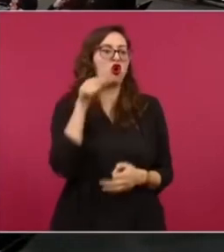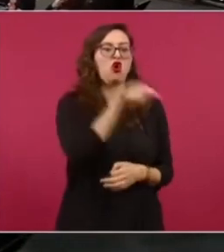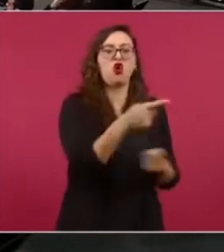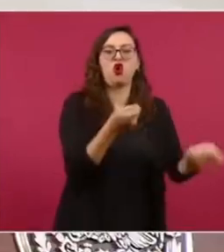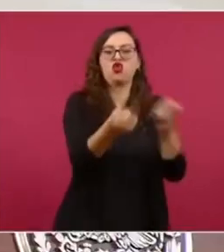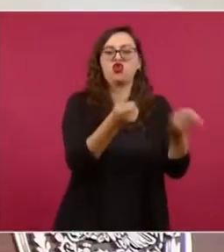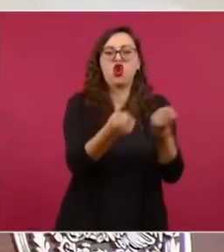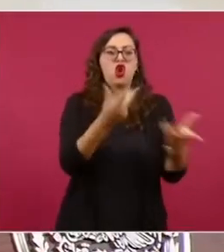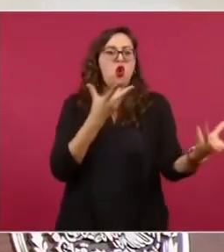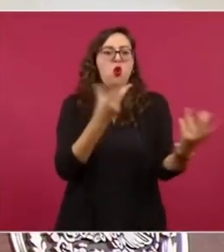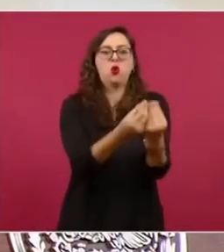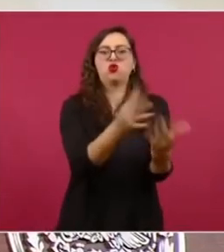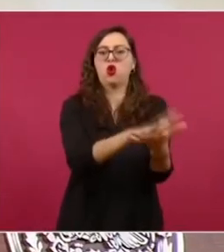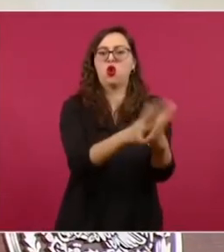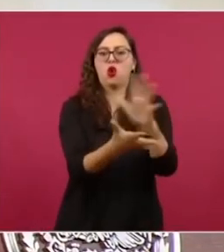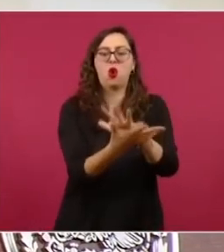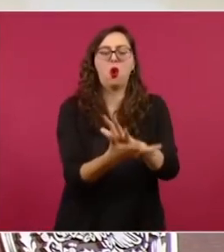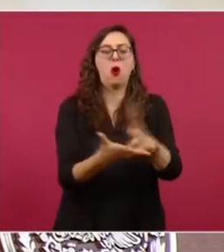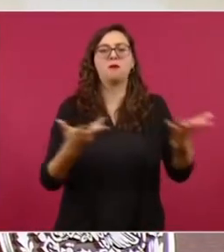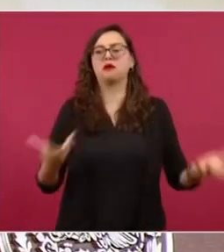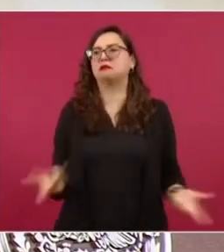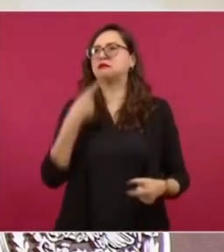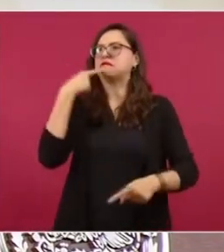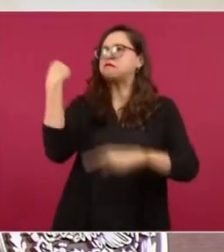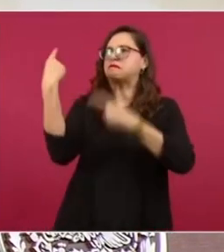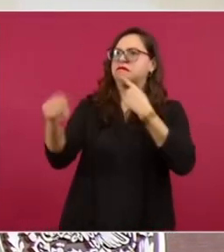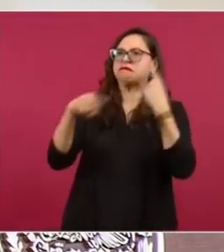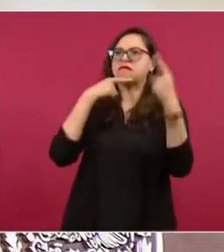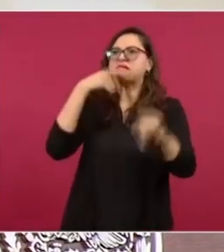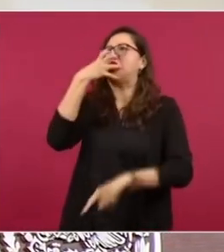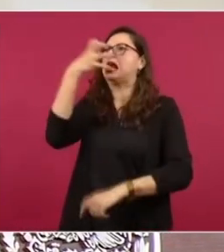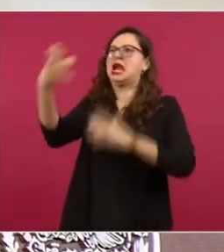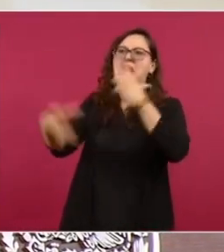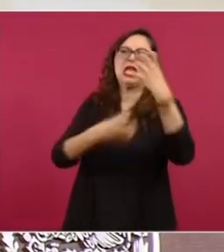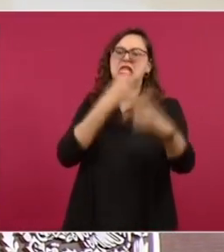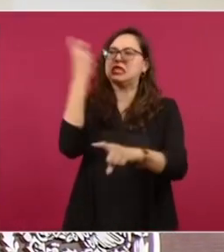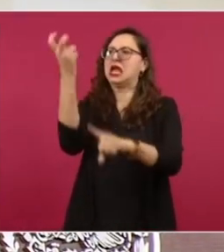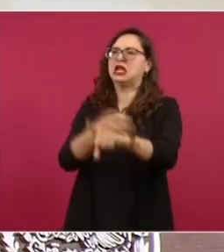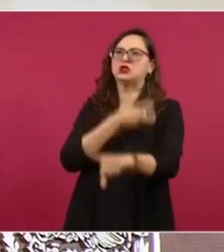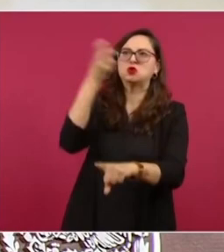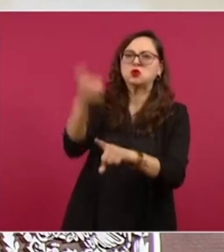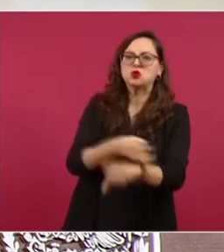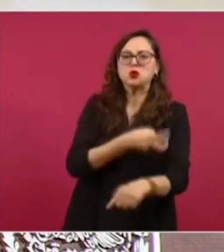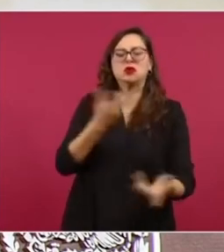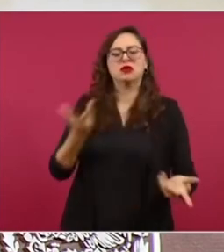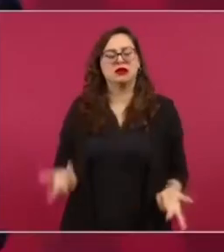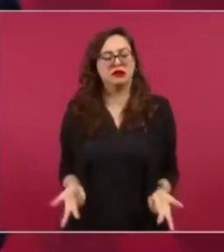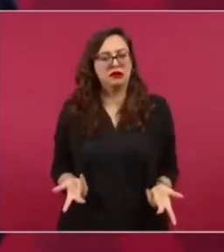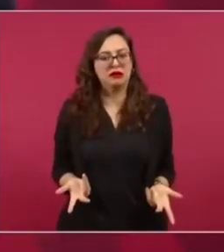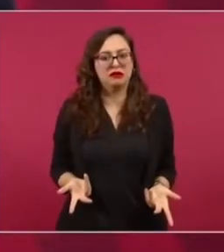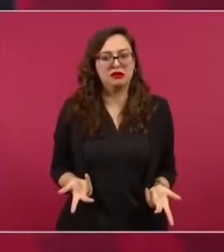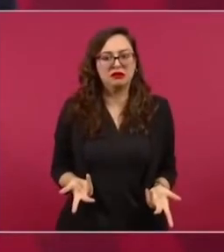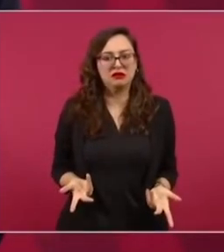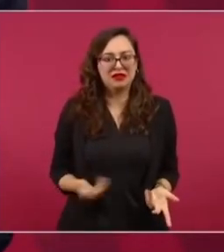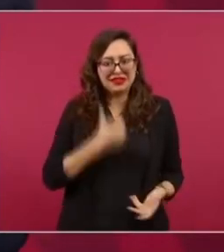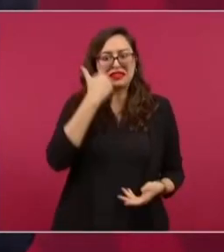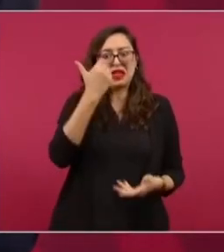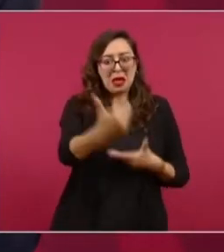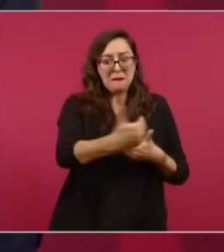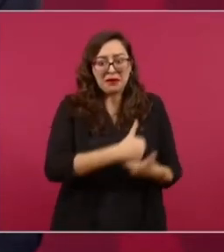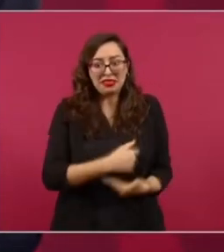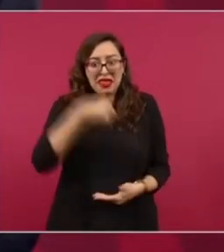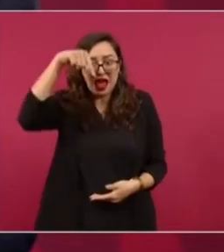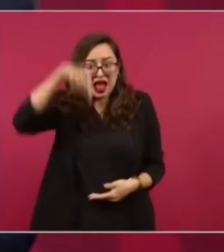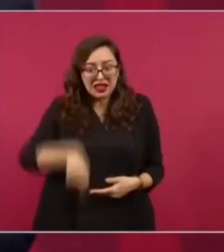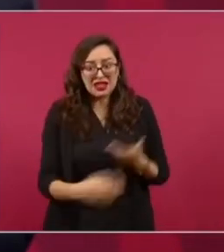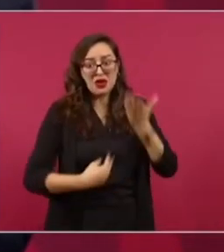denuncian gritan insultan ni ni quieren venirse a meter aquí pues no